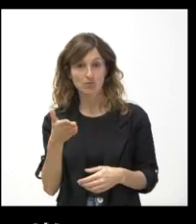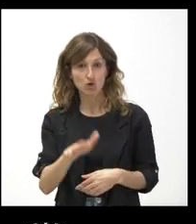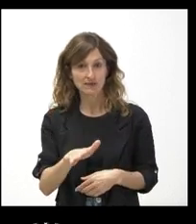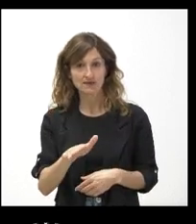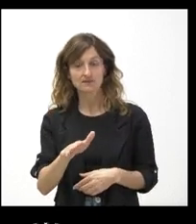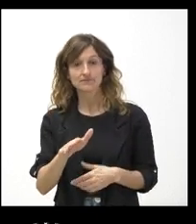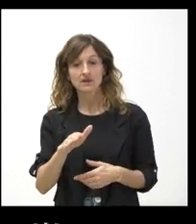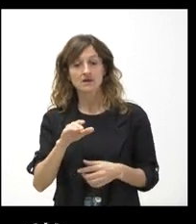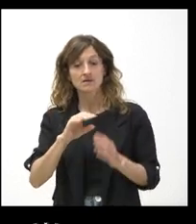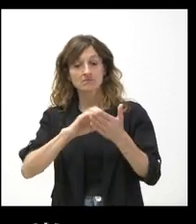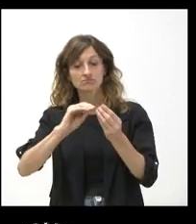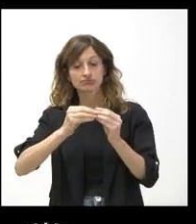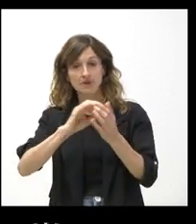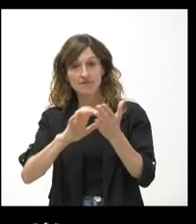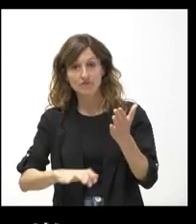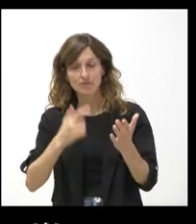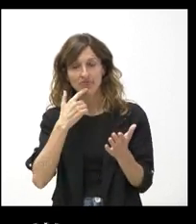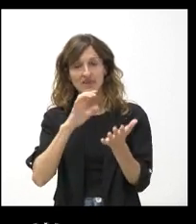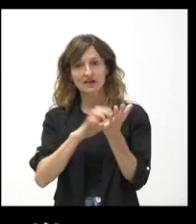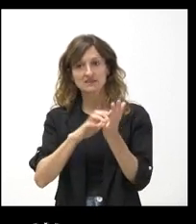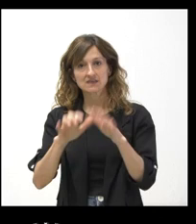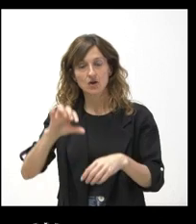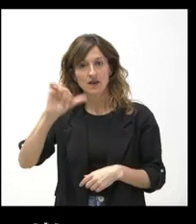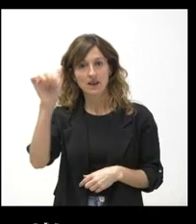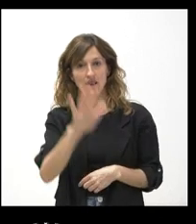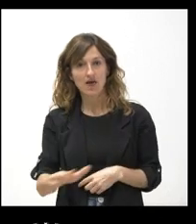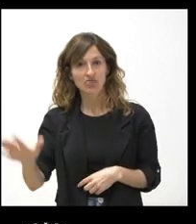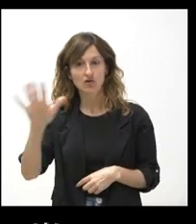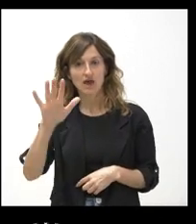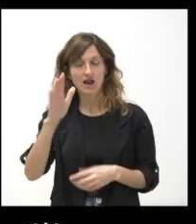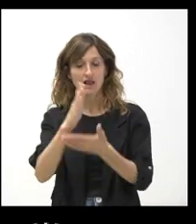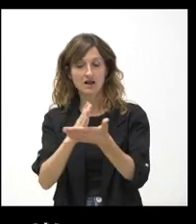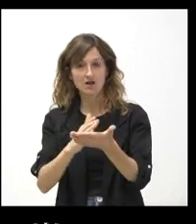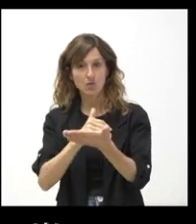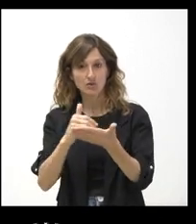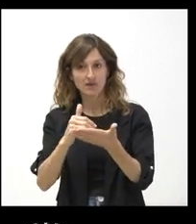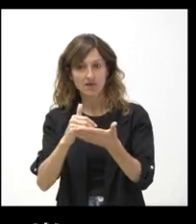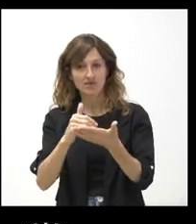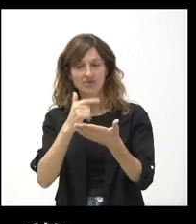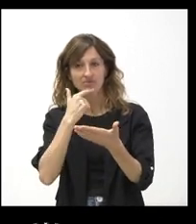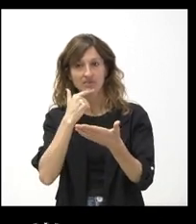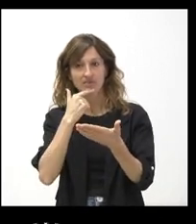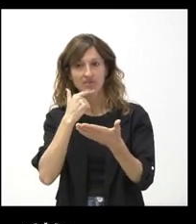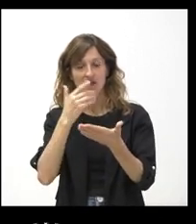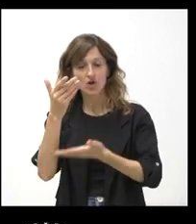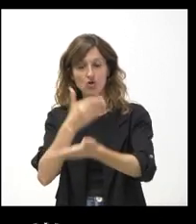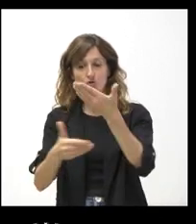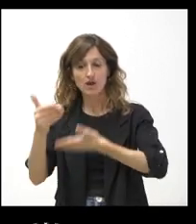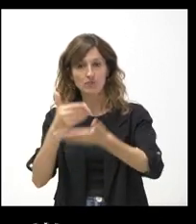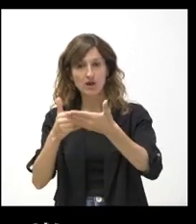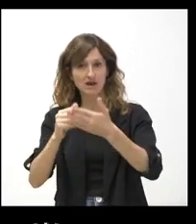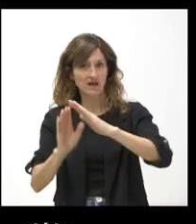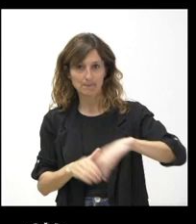informe, ha elaborado un informe en el que dice que Castilla y León, a nivel nacional, es la comunidad autónoma que menos ha colaborado, digamos,